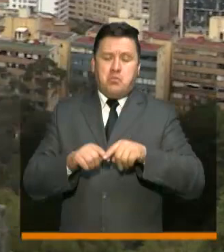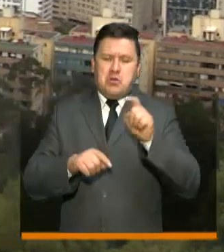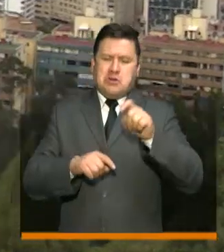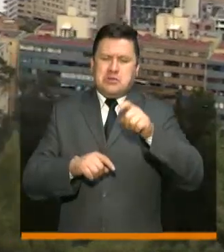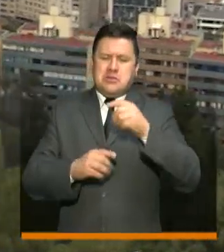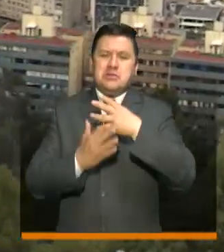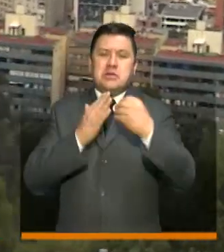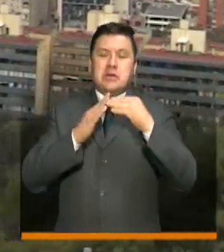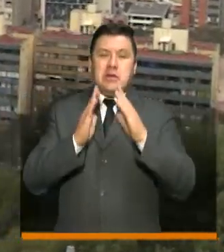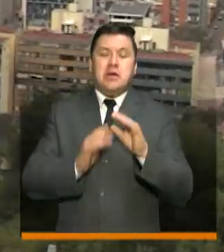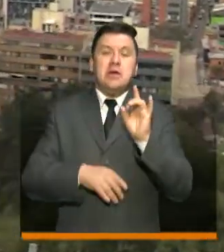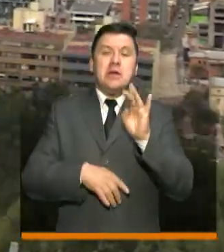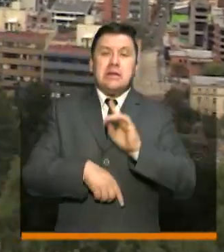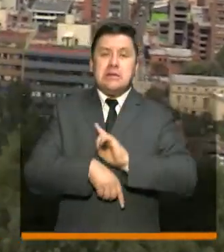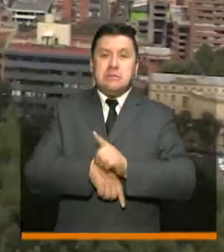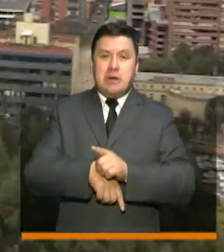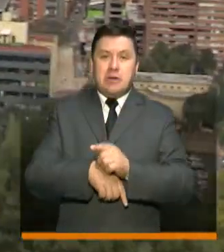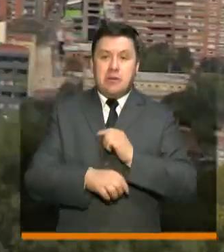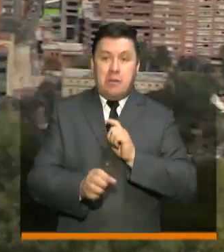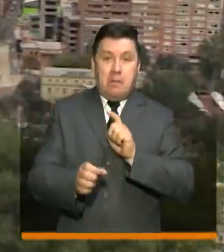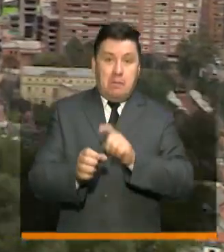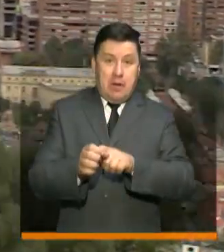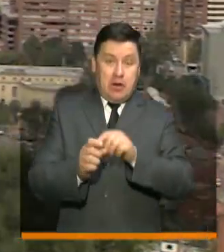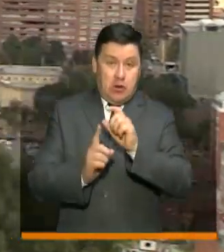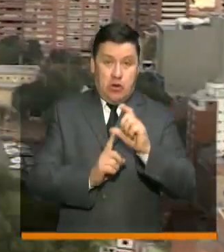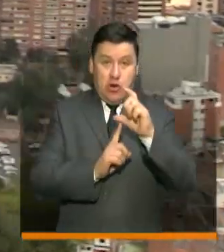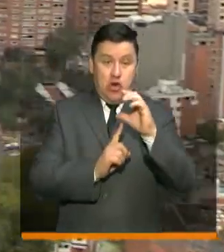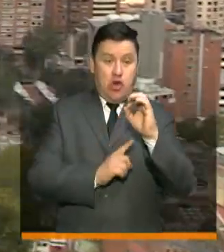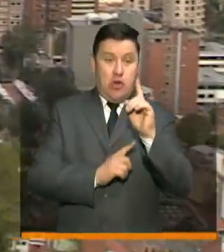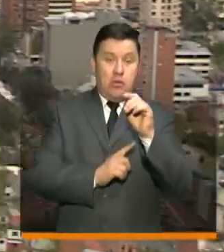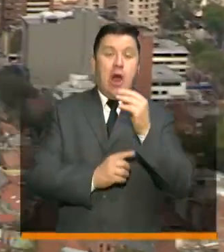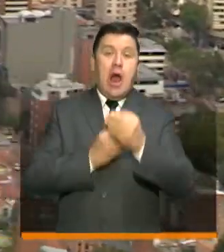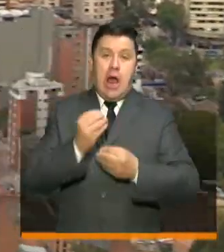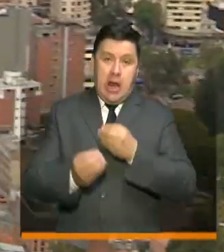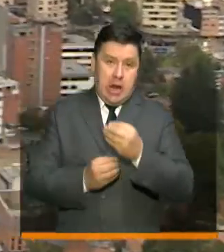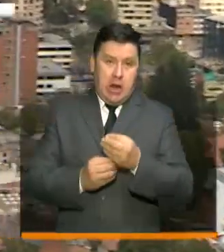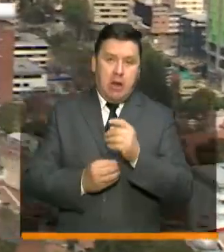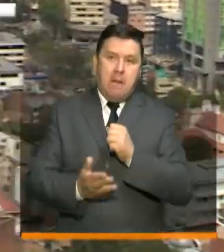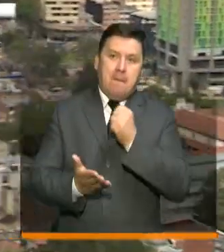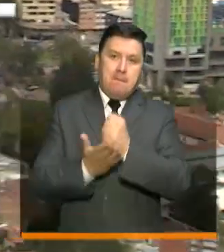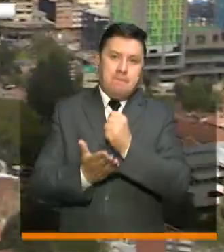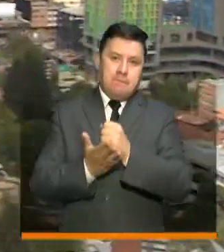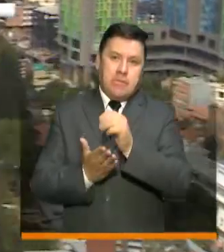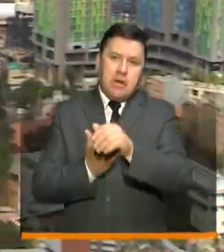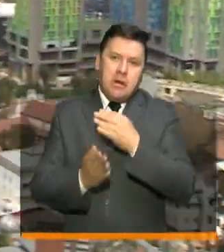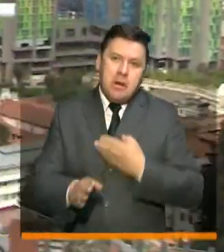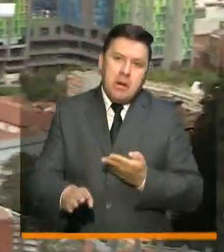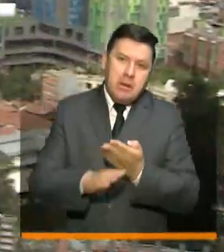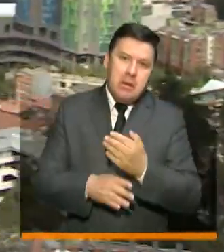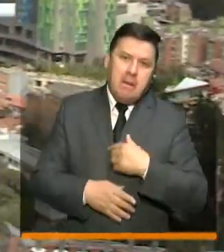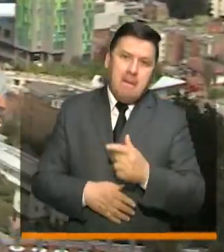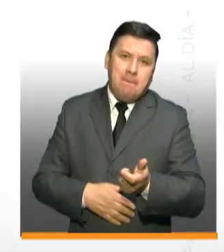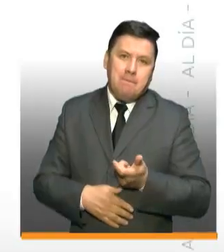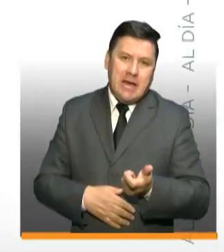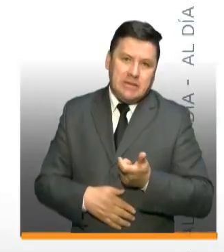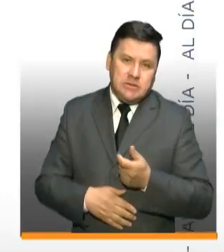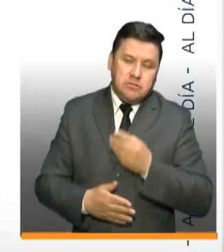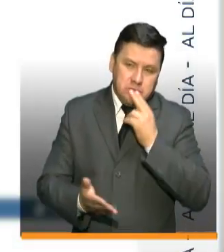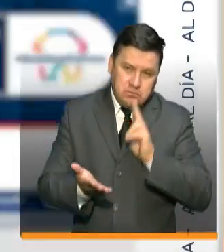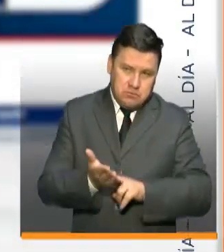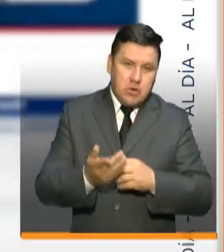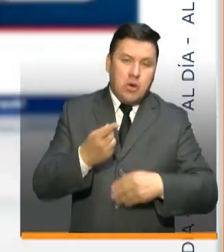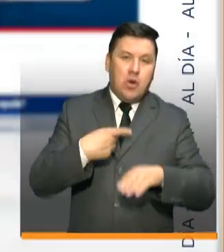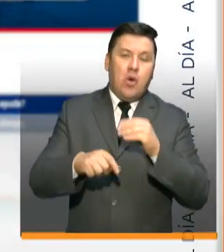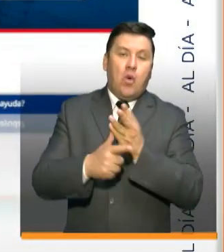casa y en tan solo 15 minutos, los afiliados a Colpensiones podrán realizar la erradicación de su solicitud de pensión a través de la